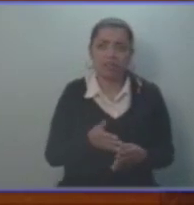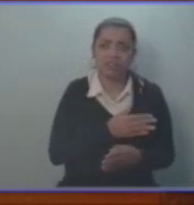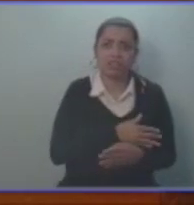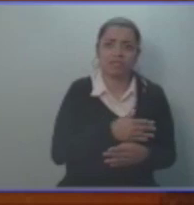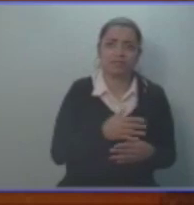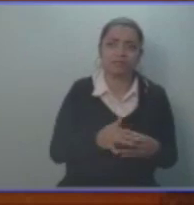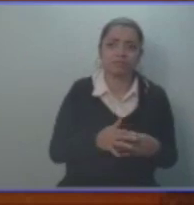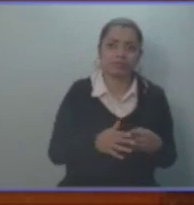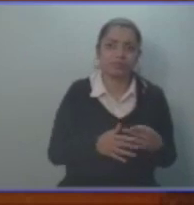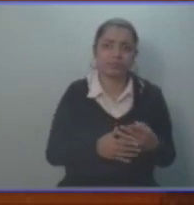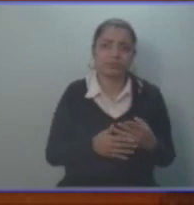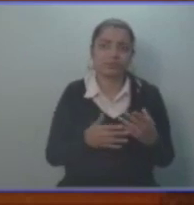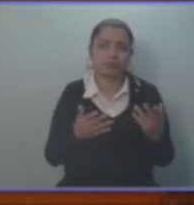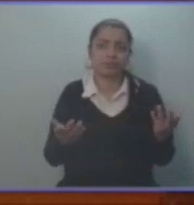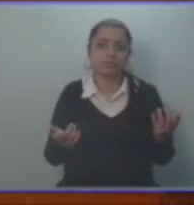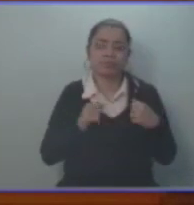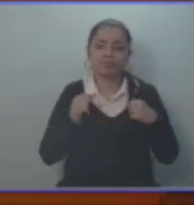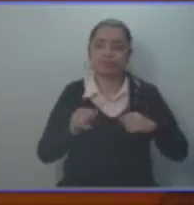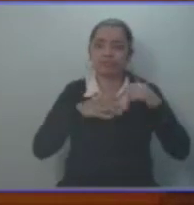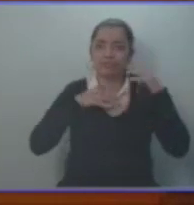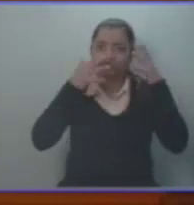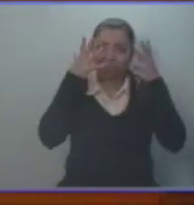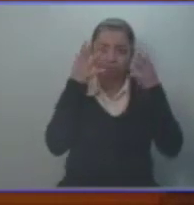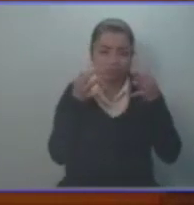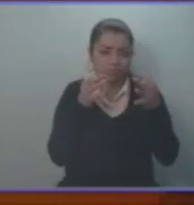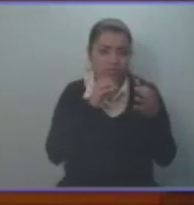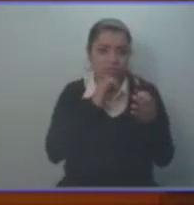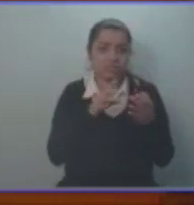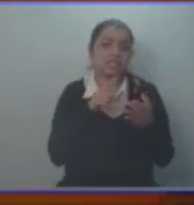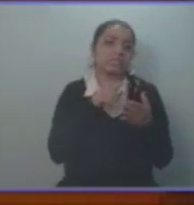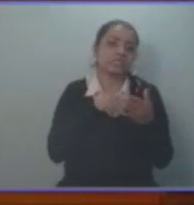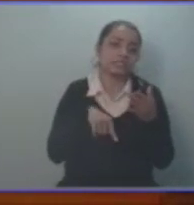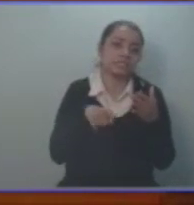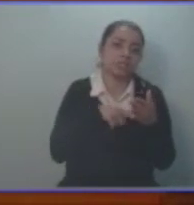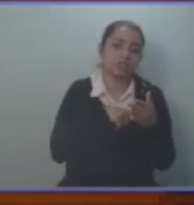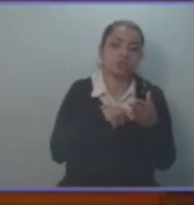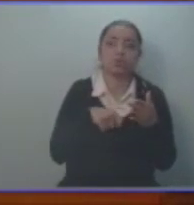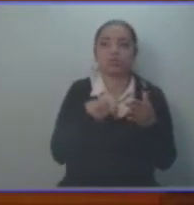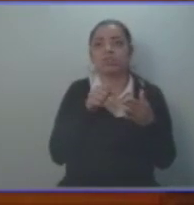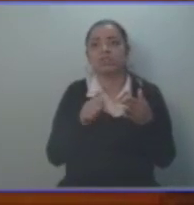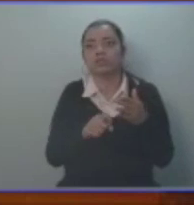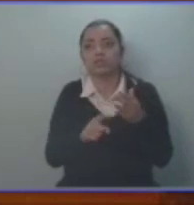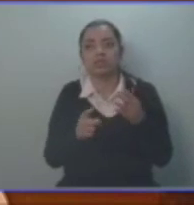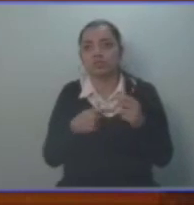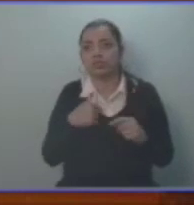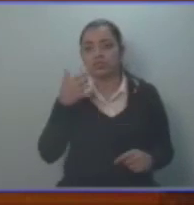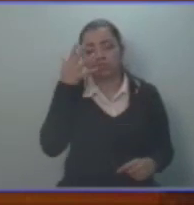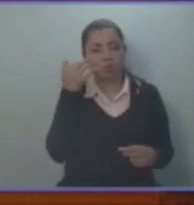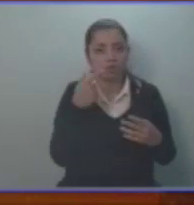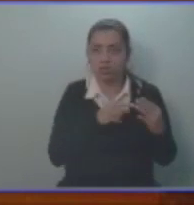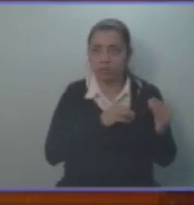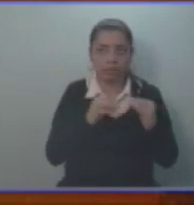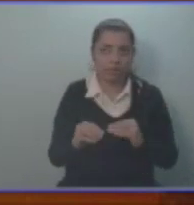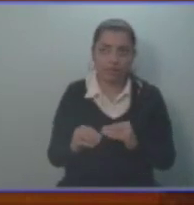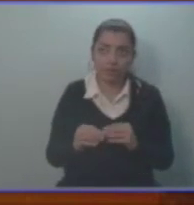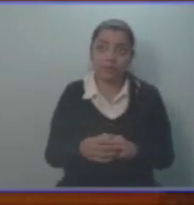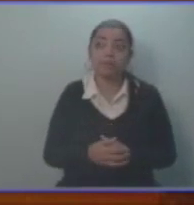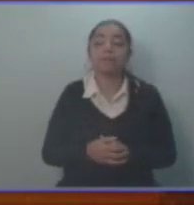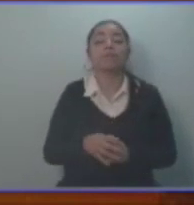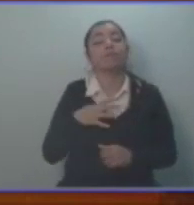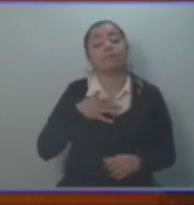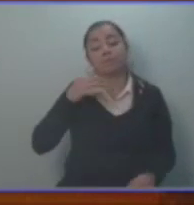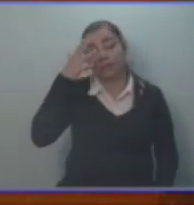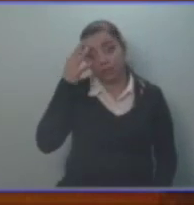que yo no puedo decretar la nulidad de ello y tampoco creo que está vigente. Creo que lo